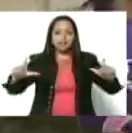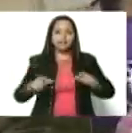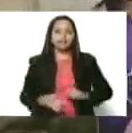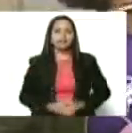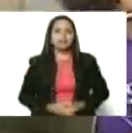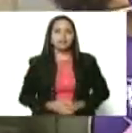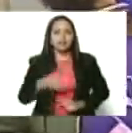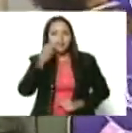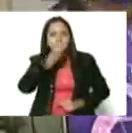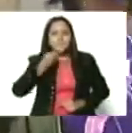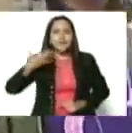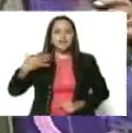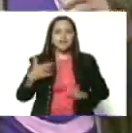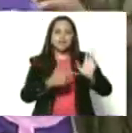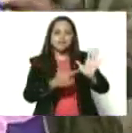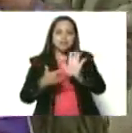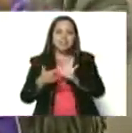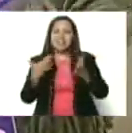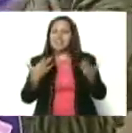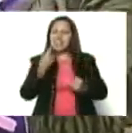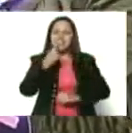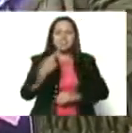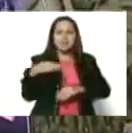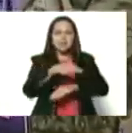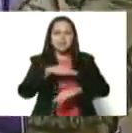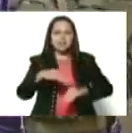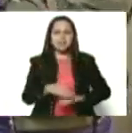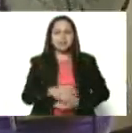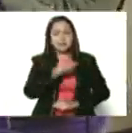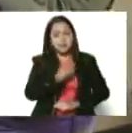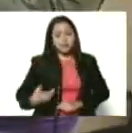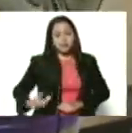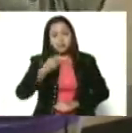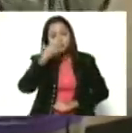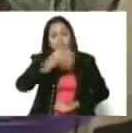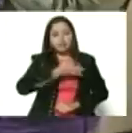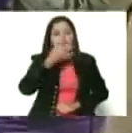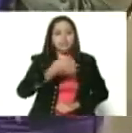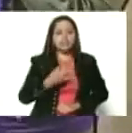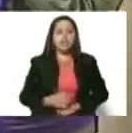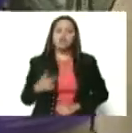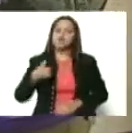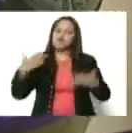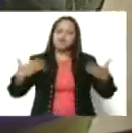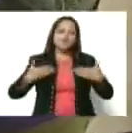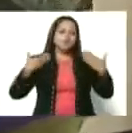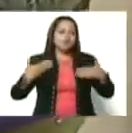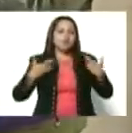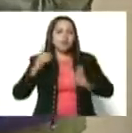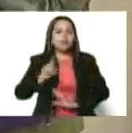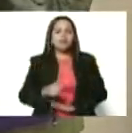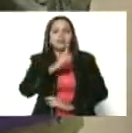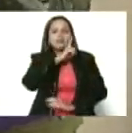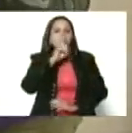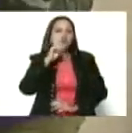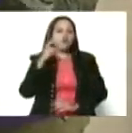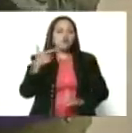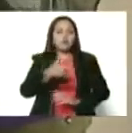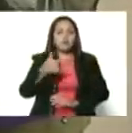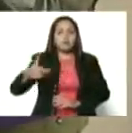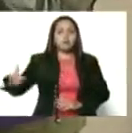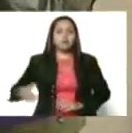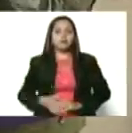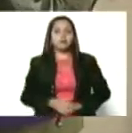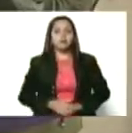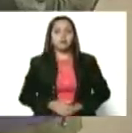una belleza. ¿Qué me dice la ministra? Presidente, buenas tardes. Contenta además y en nombre de todo el pueblo mujer